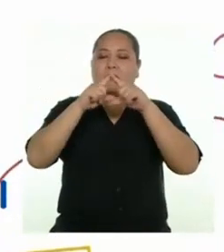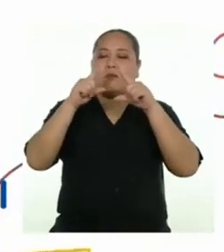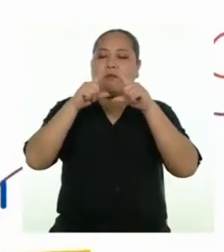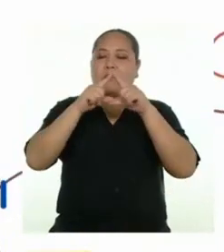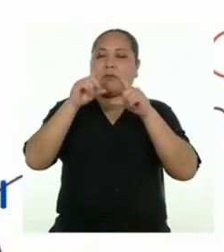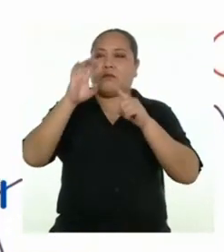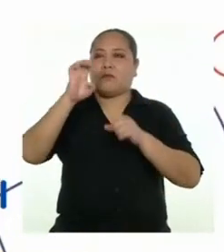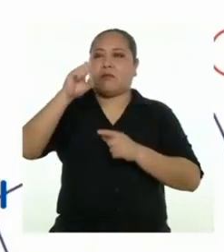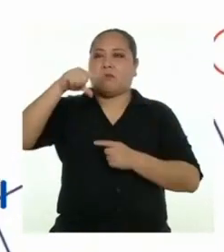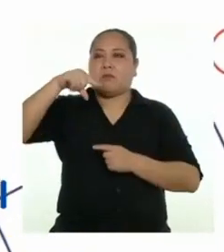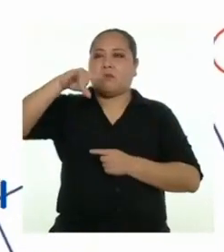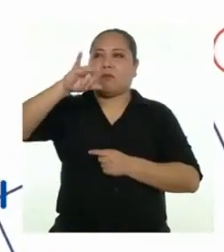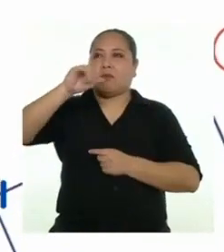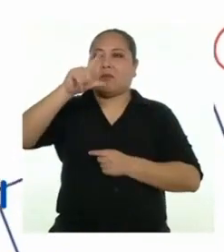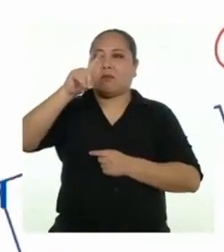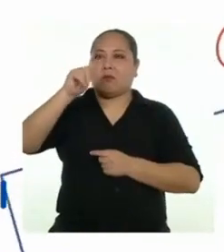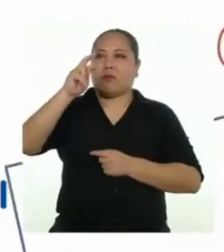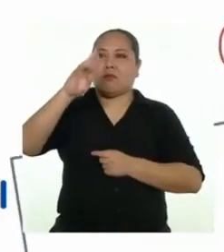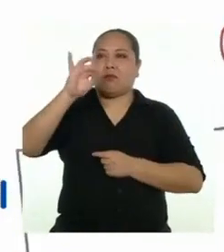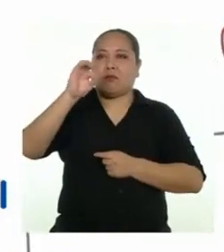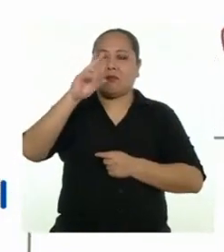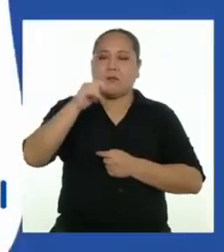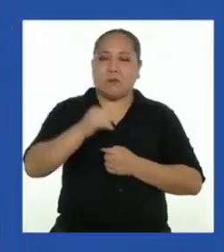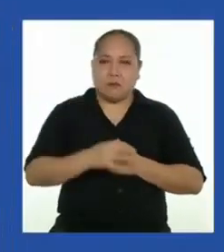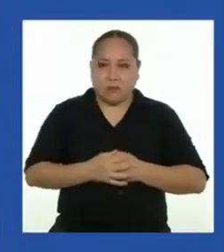equiláteras.